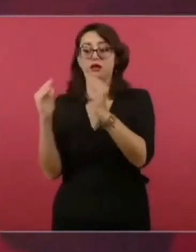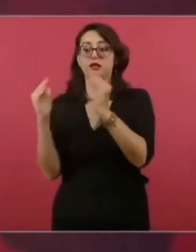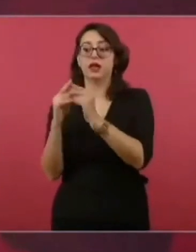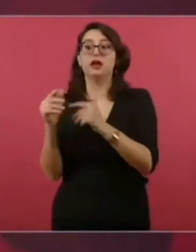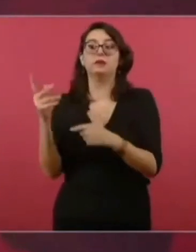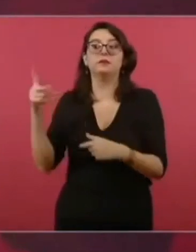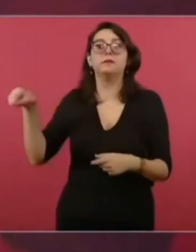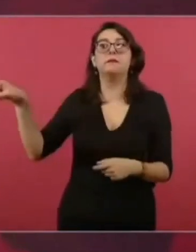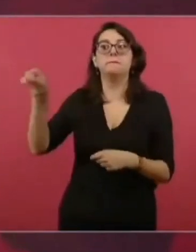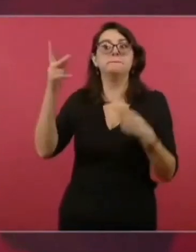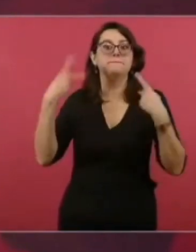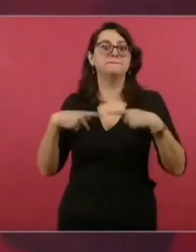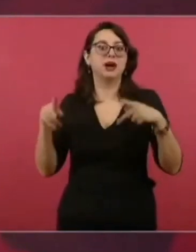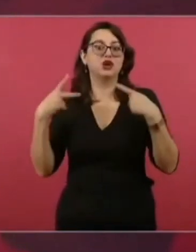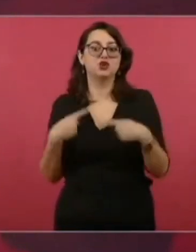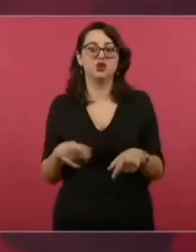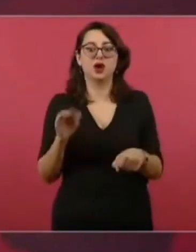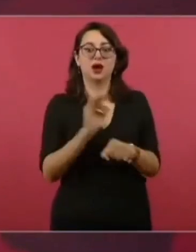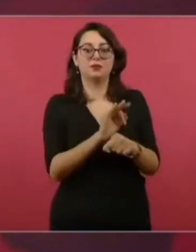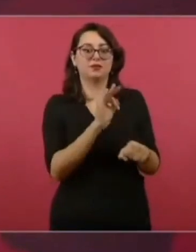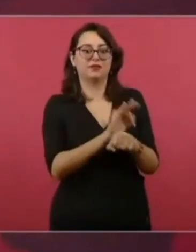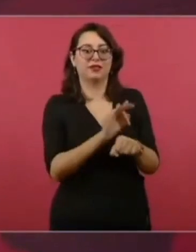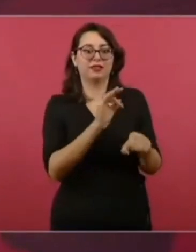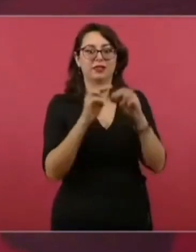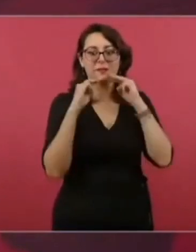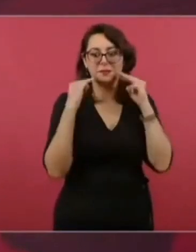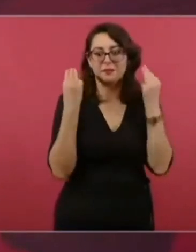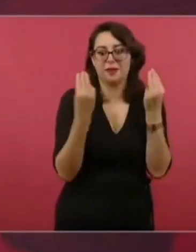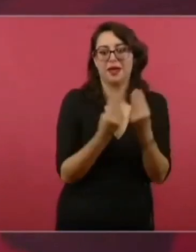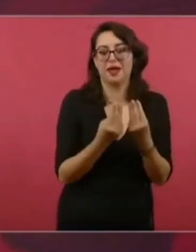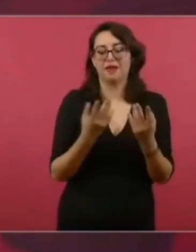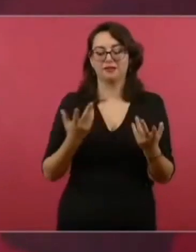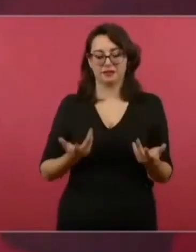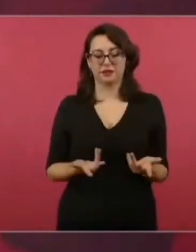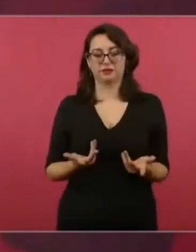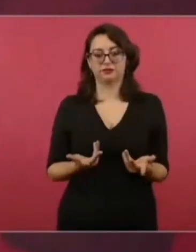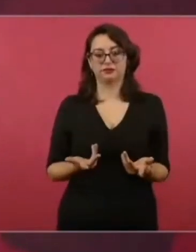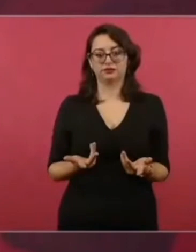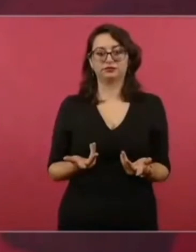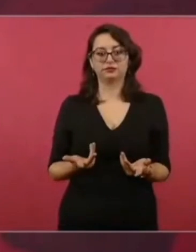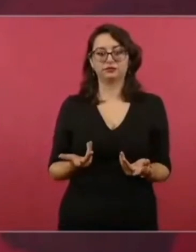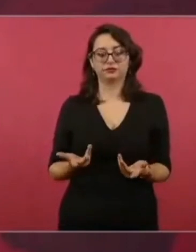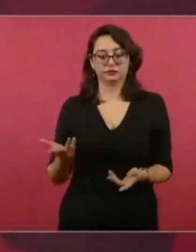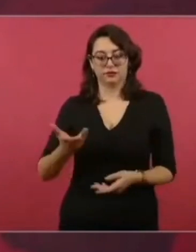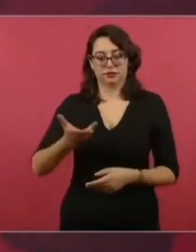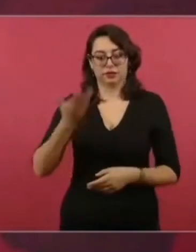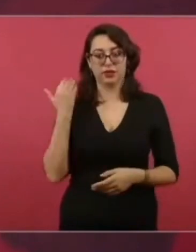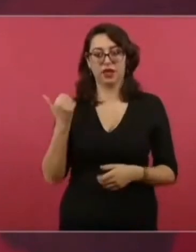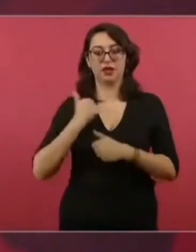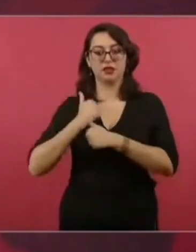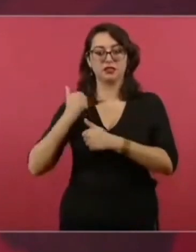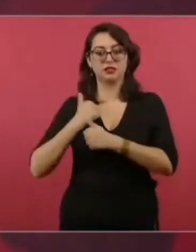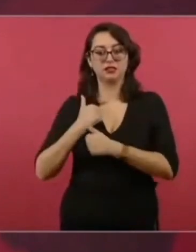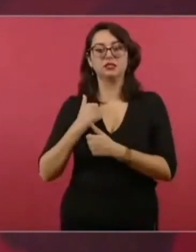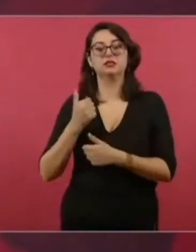la marina, el ejército, ahora la guardia, y